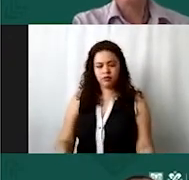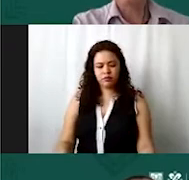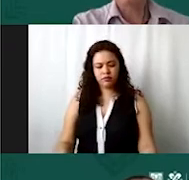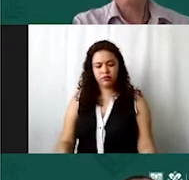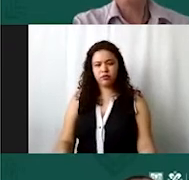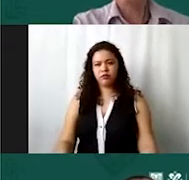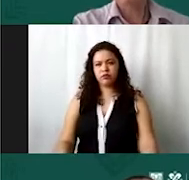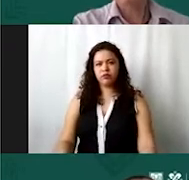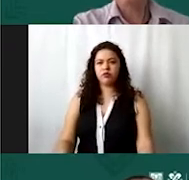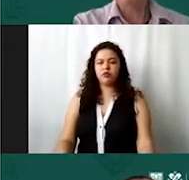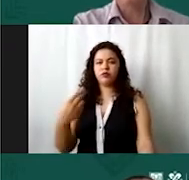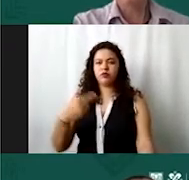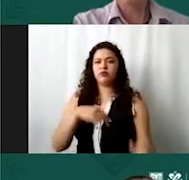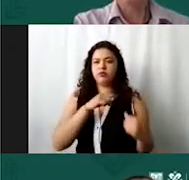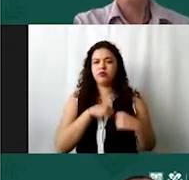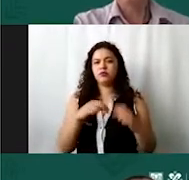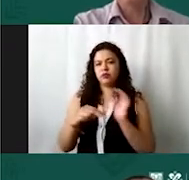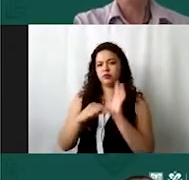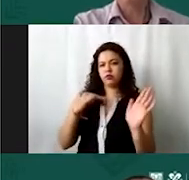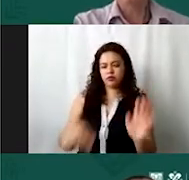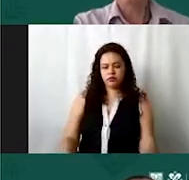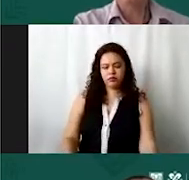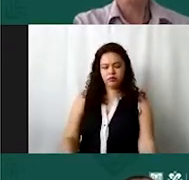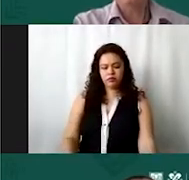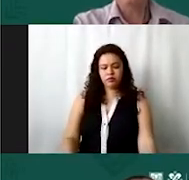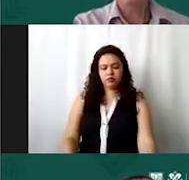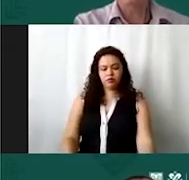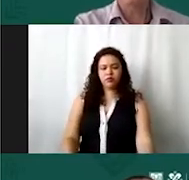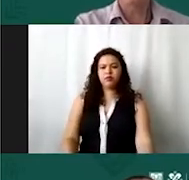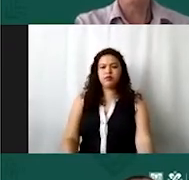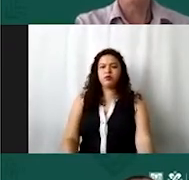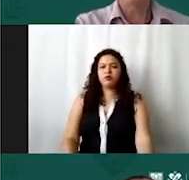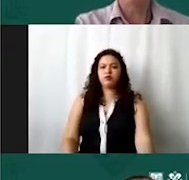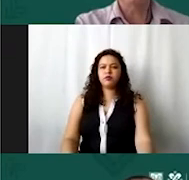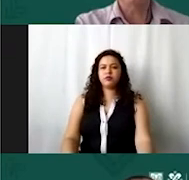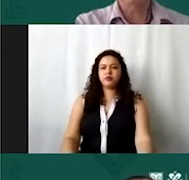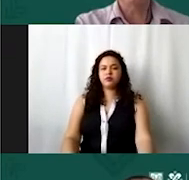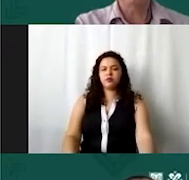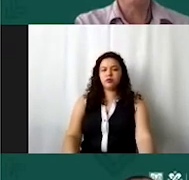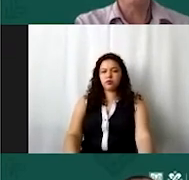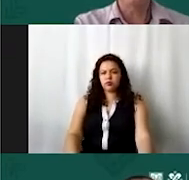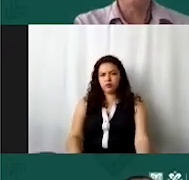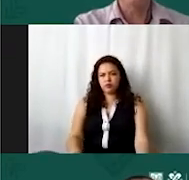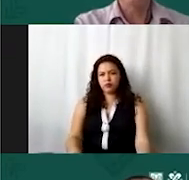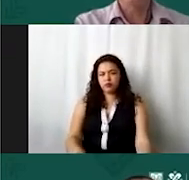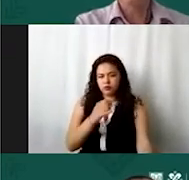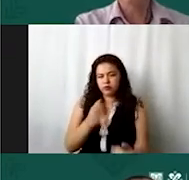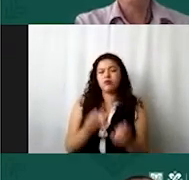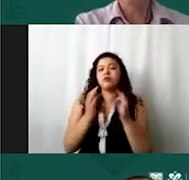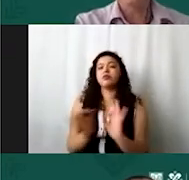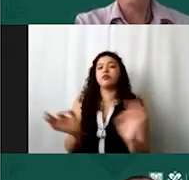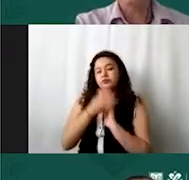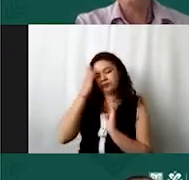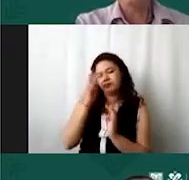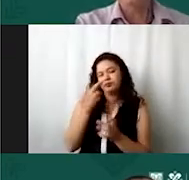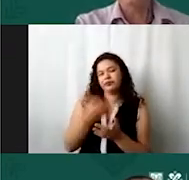nombres cargos y firmas y es importante que sea también el patronato vigente o